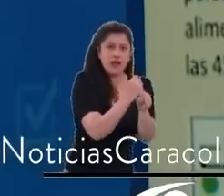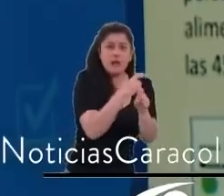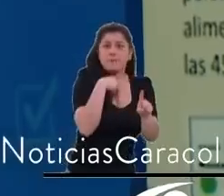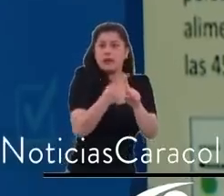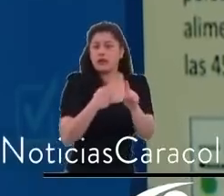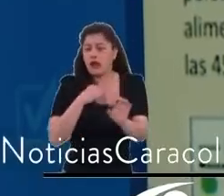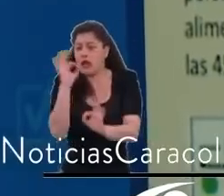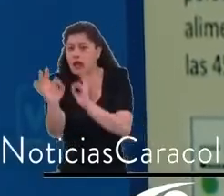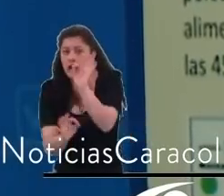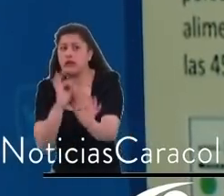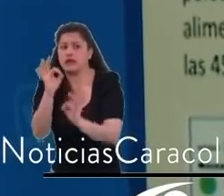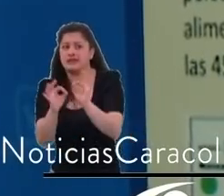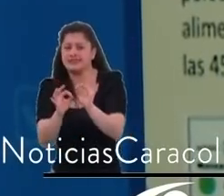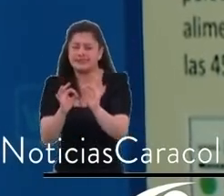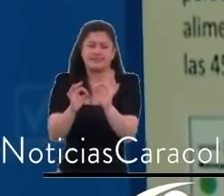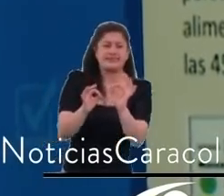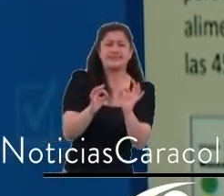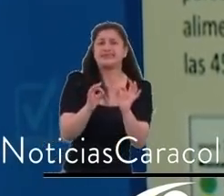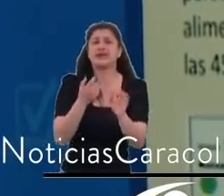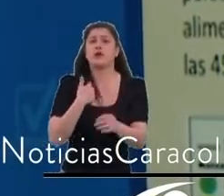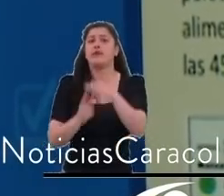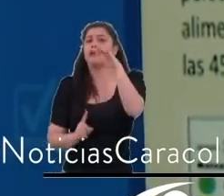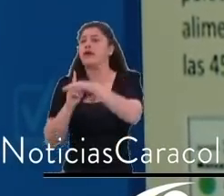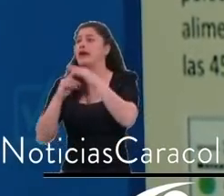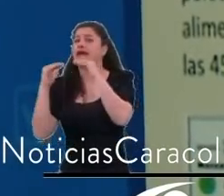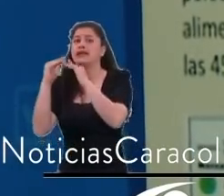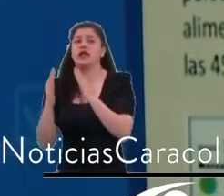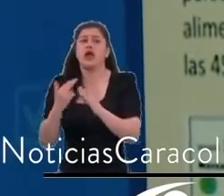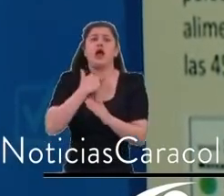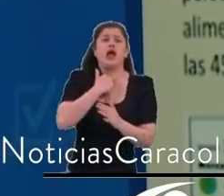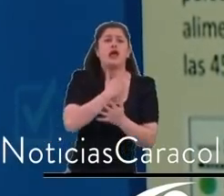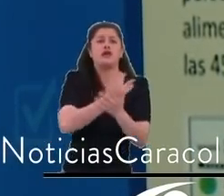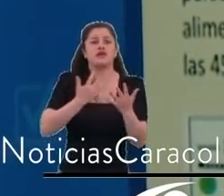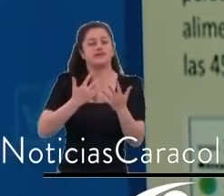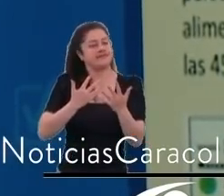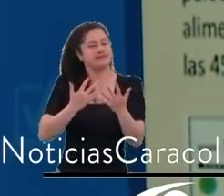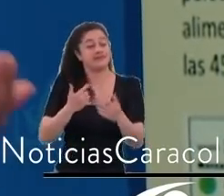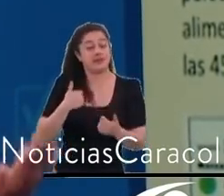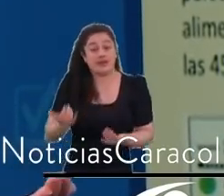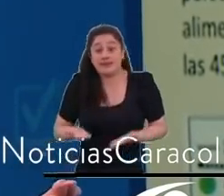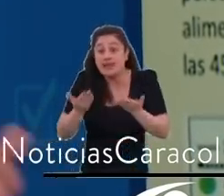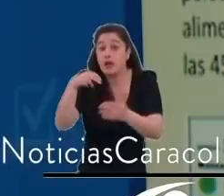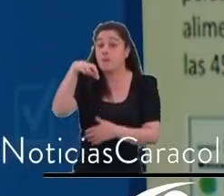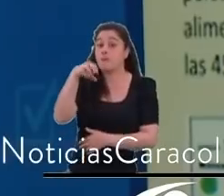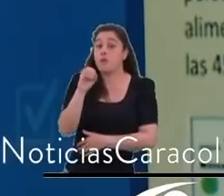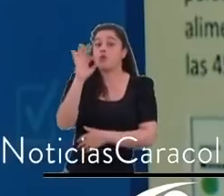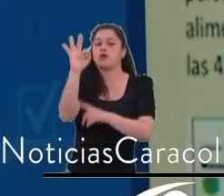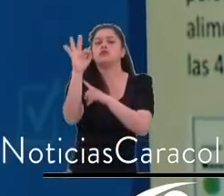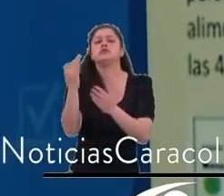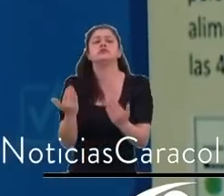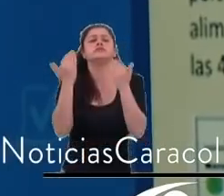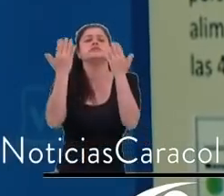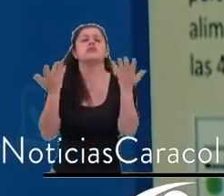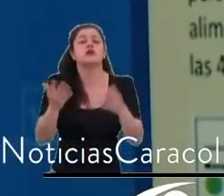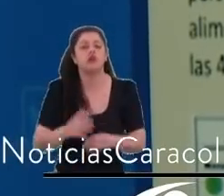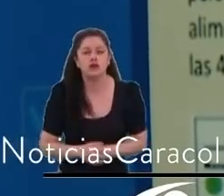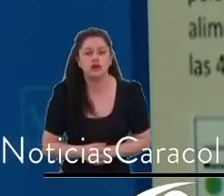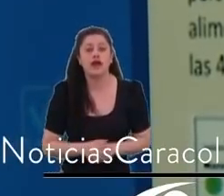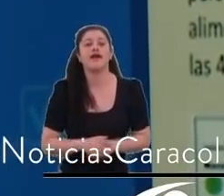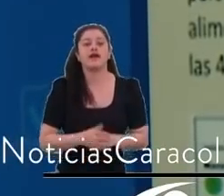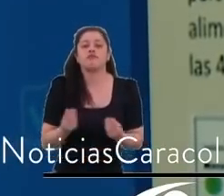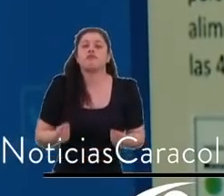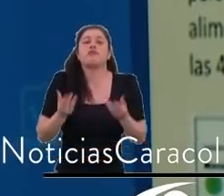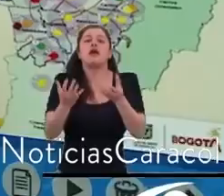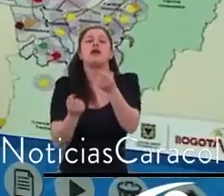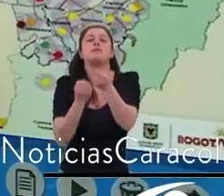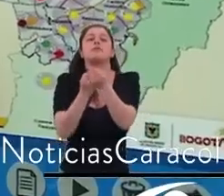vamos a hacer equipamientos para cuidar a los abuelitos, a los adultos mayores, a los niños que necesitan jardín, a los niños que necesitan colegio, a las personas